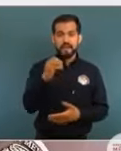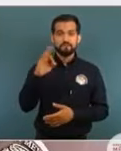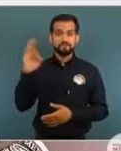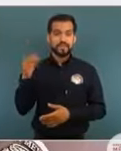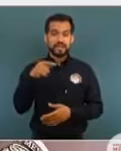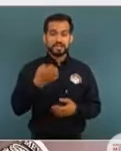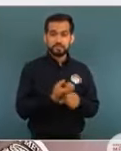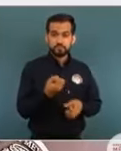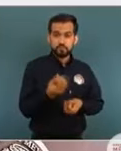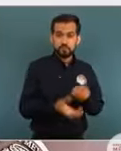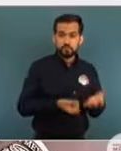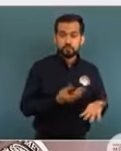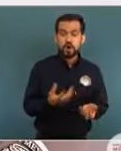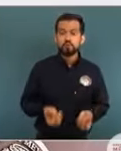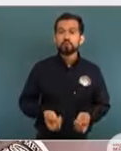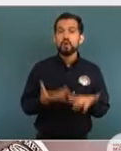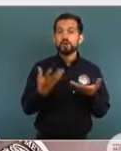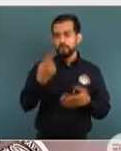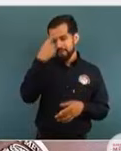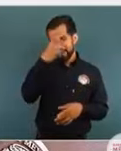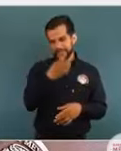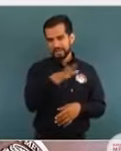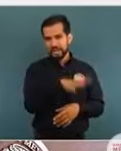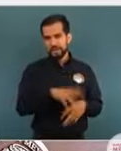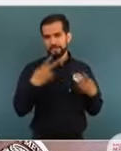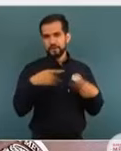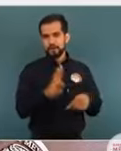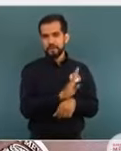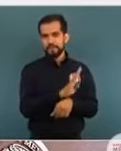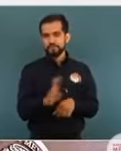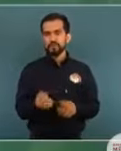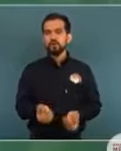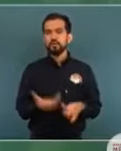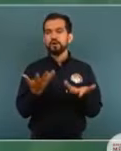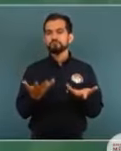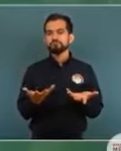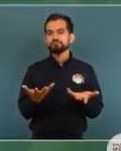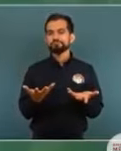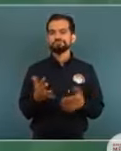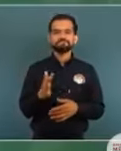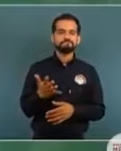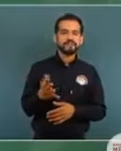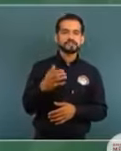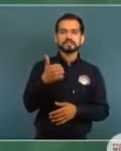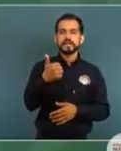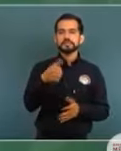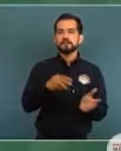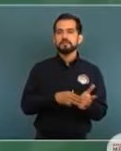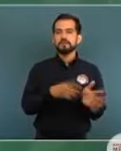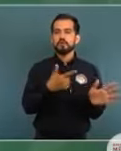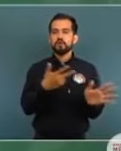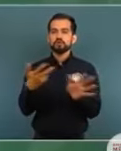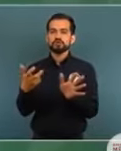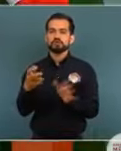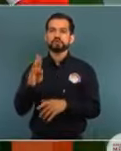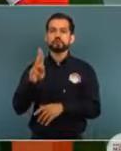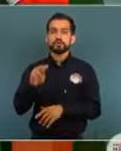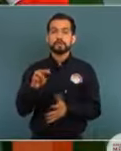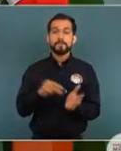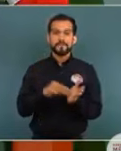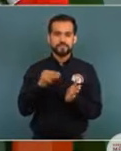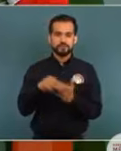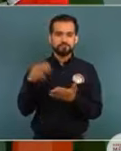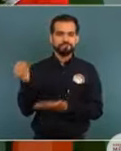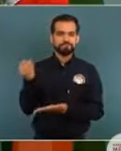al estado por estos recursos, a estos beneficiarios, son un poco más de 6.880